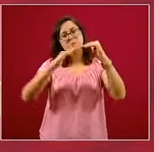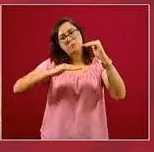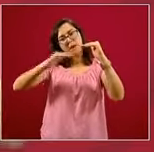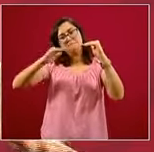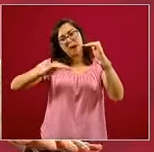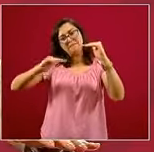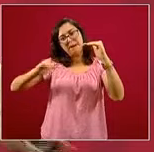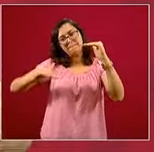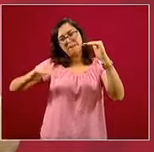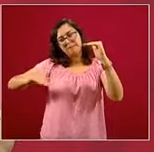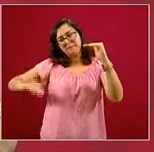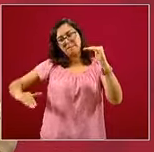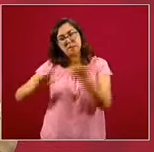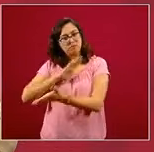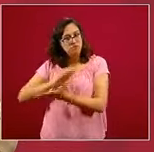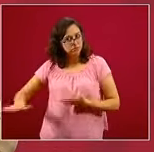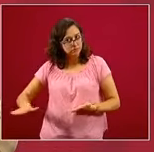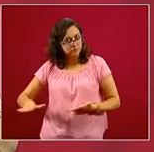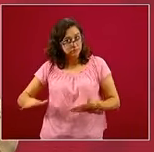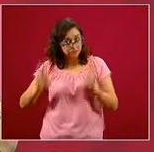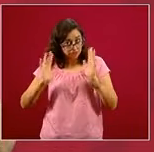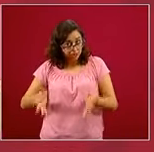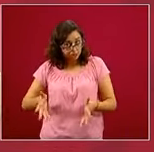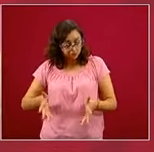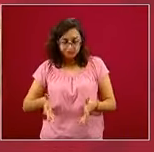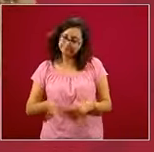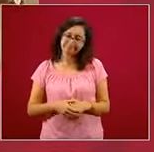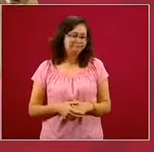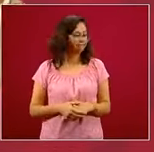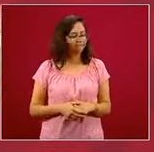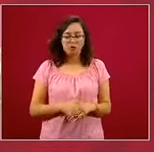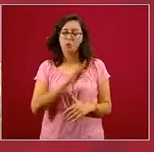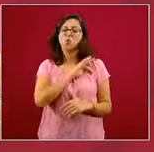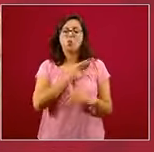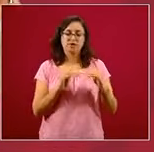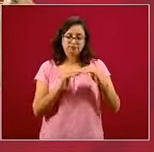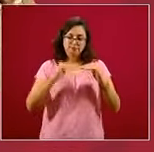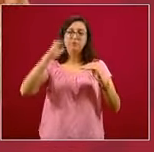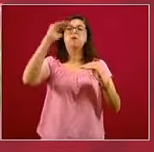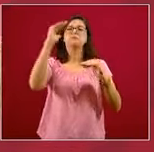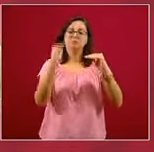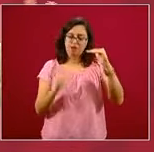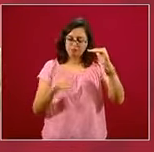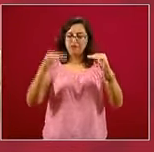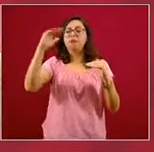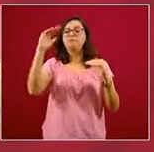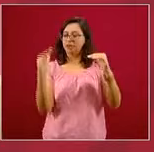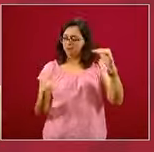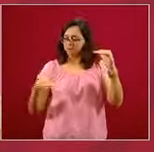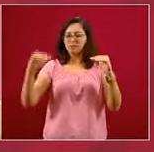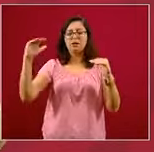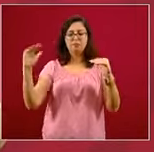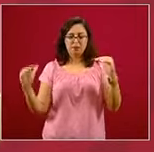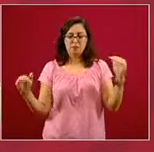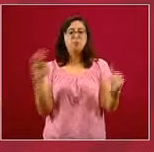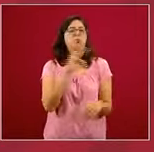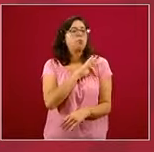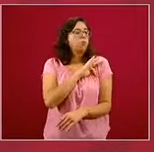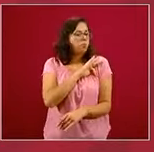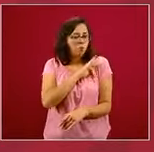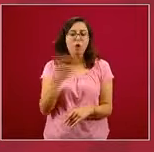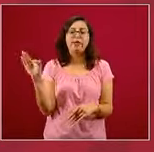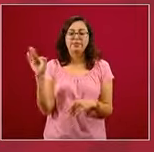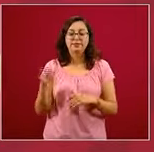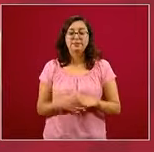técnicamente, hasta terminar con la epidemia. Puede tener subidas, bajadas, subidas y bajadas. Pero en general,